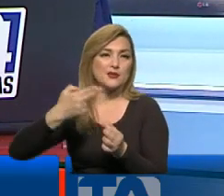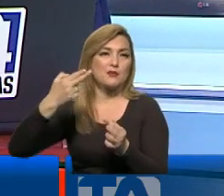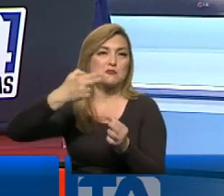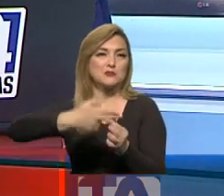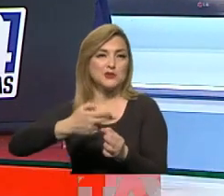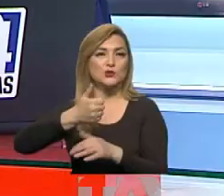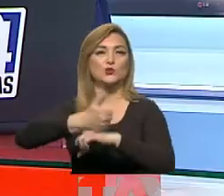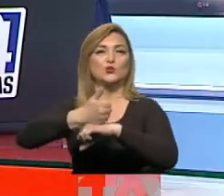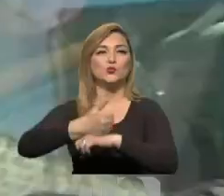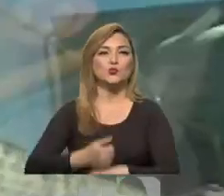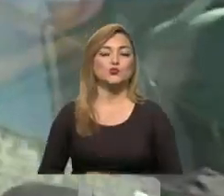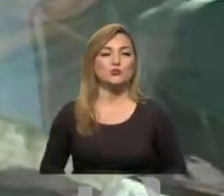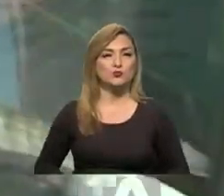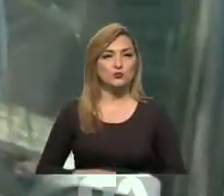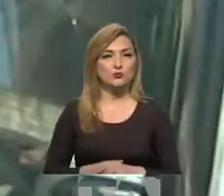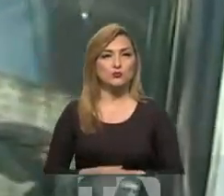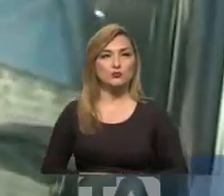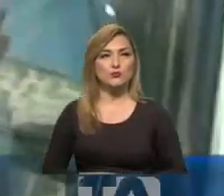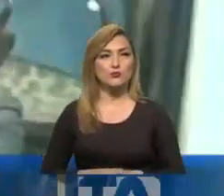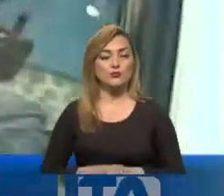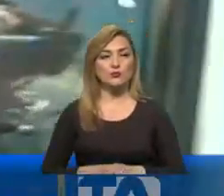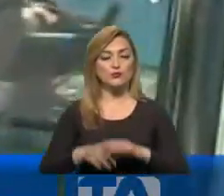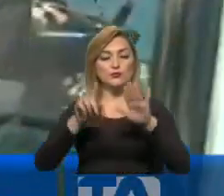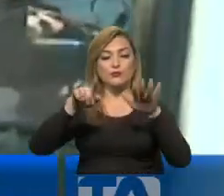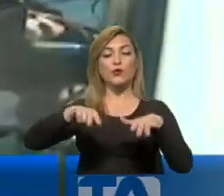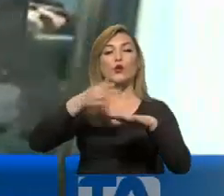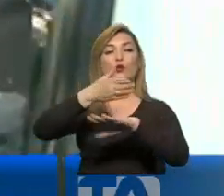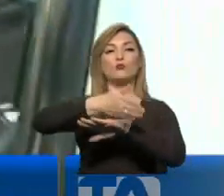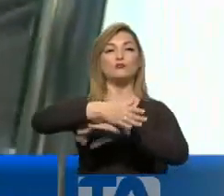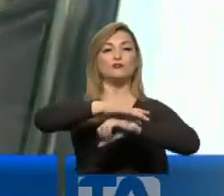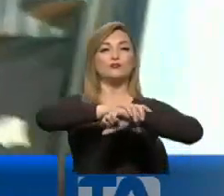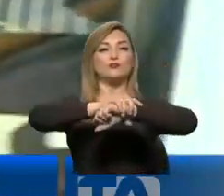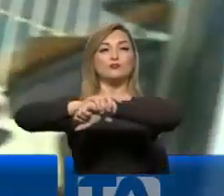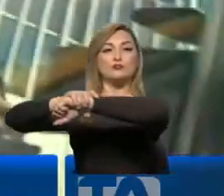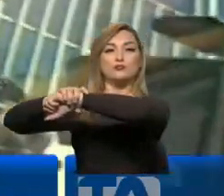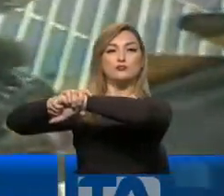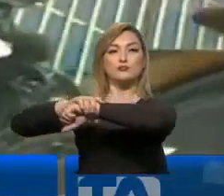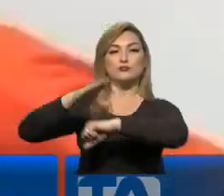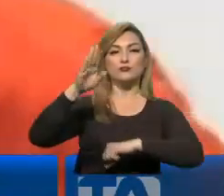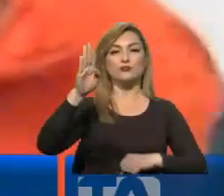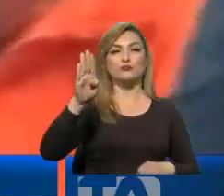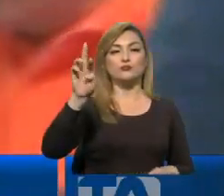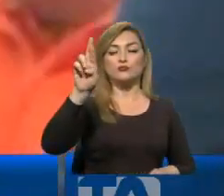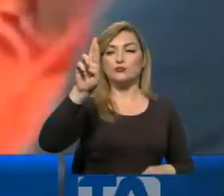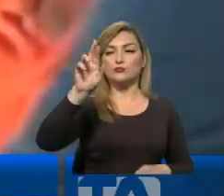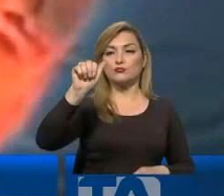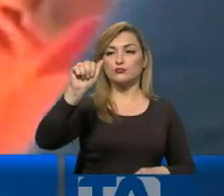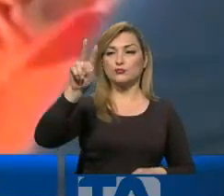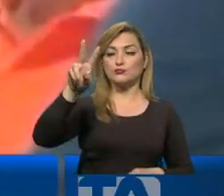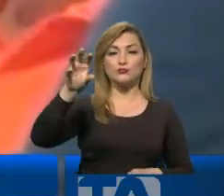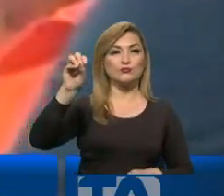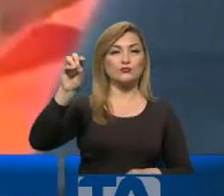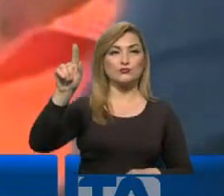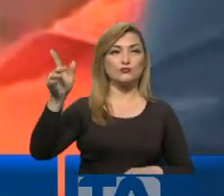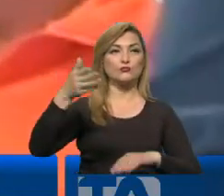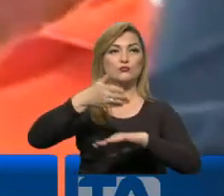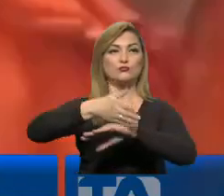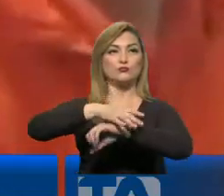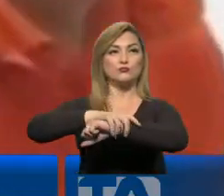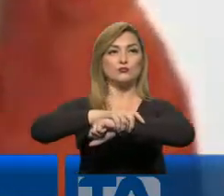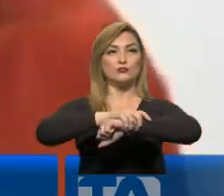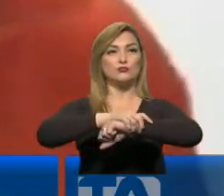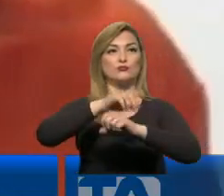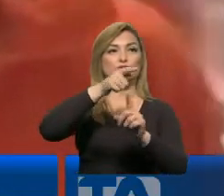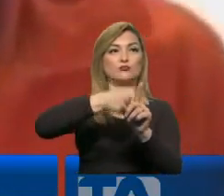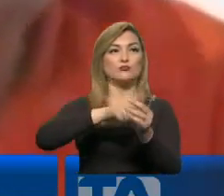las autoridades. Ocurrió seis meses después de la detención de Alex Bravo. Marco Calvopiña fue detenido en noviembre